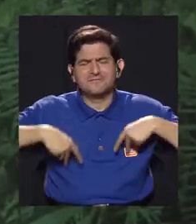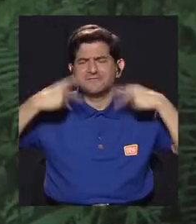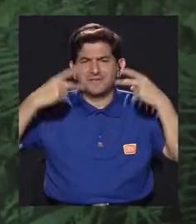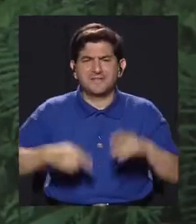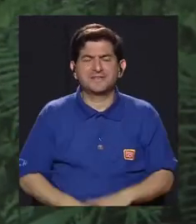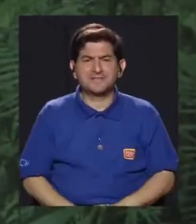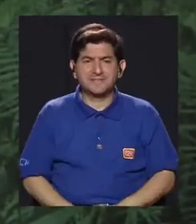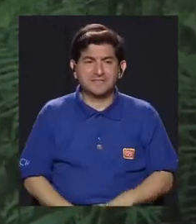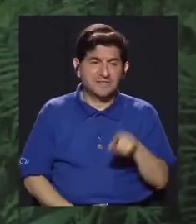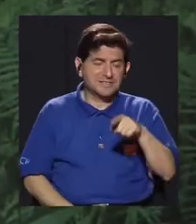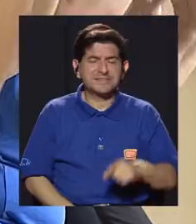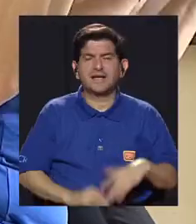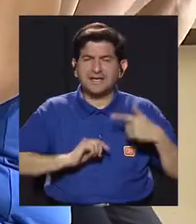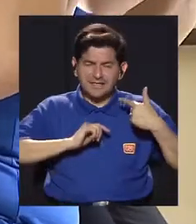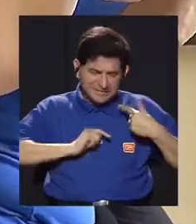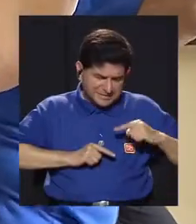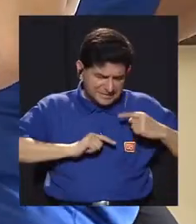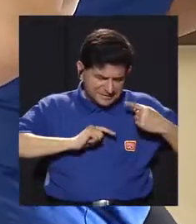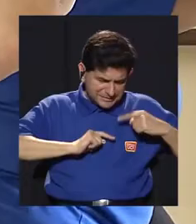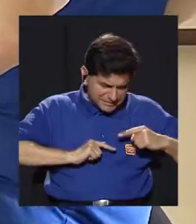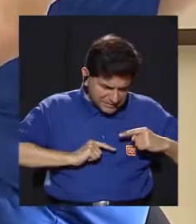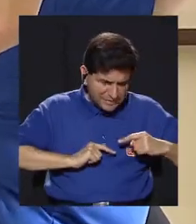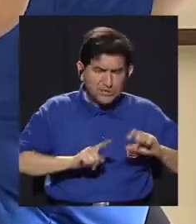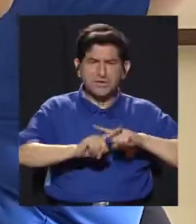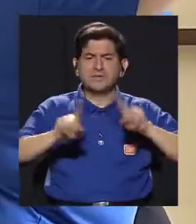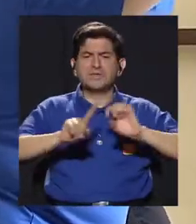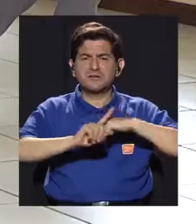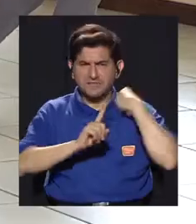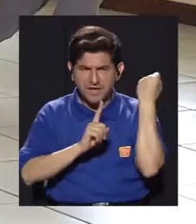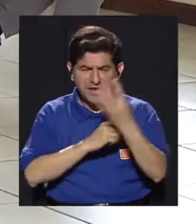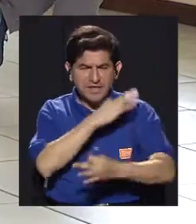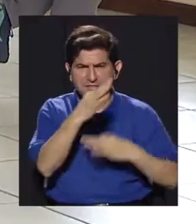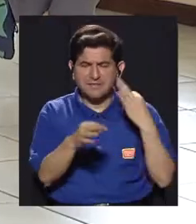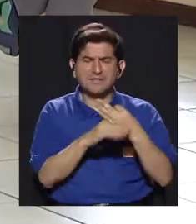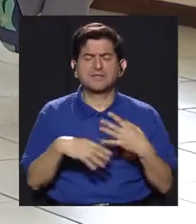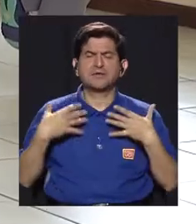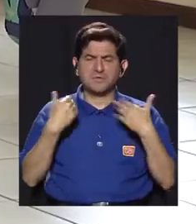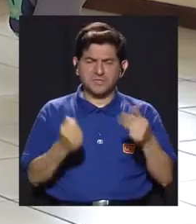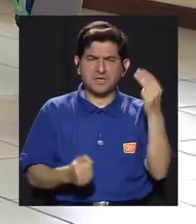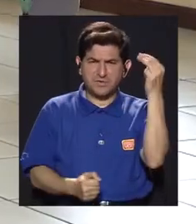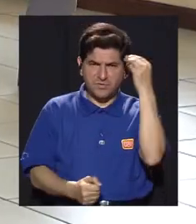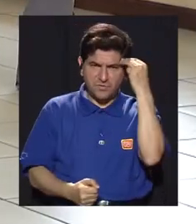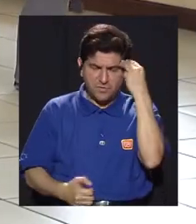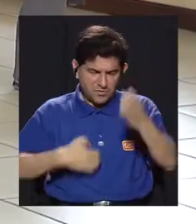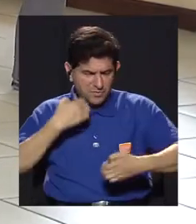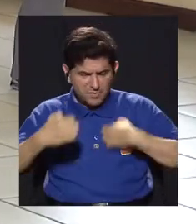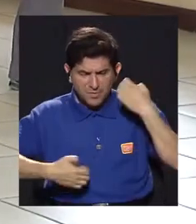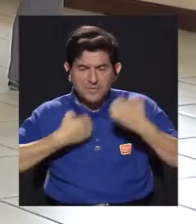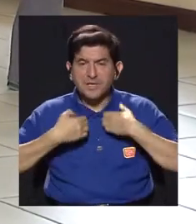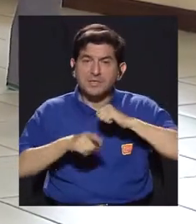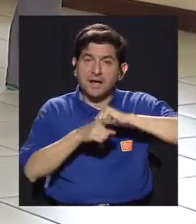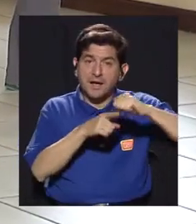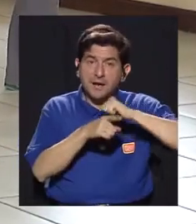están atravesando un duelo o diferentes cuestiones más de índole de salud mental o emocional con la práctica del Tai Chi